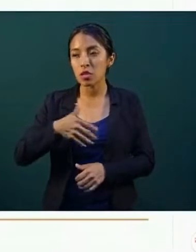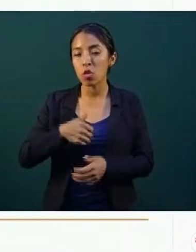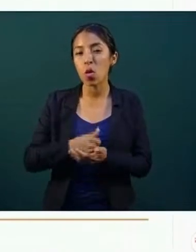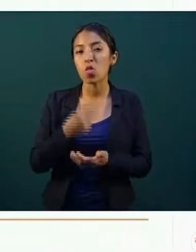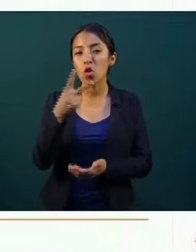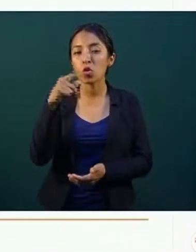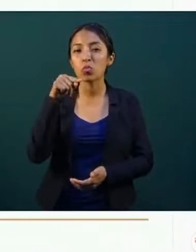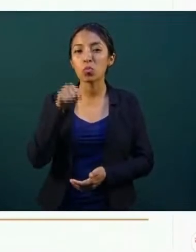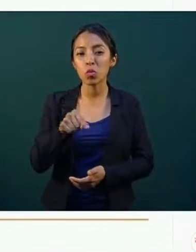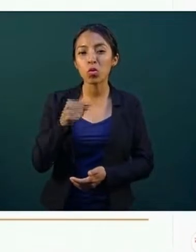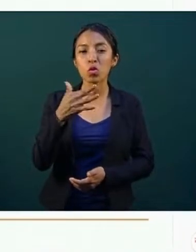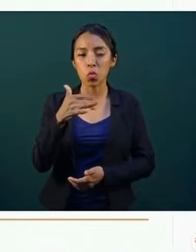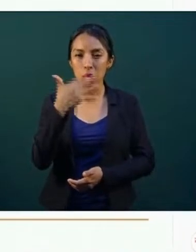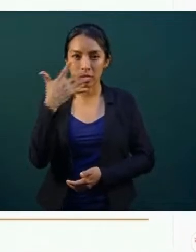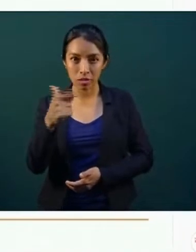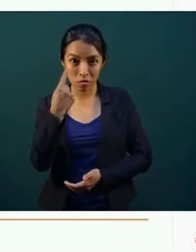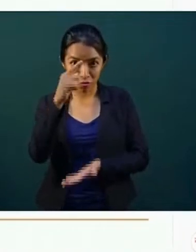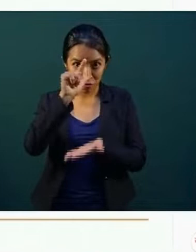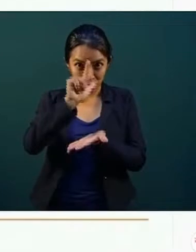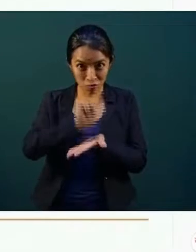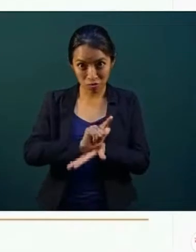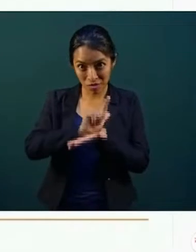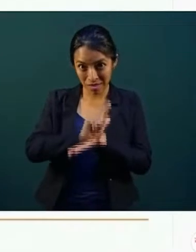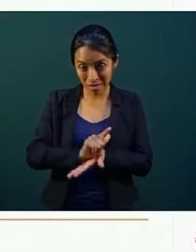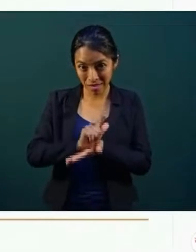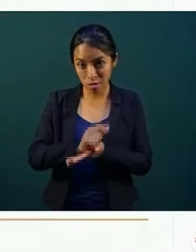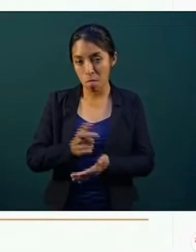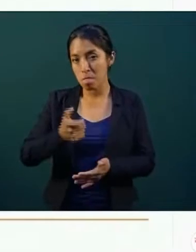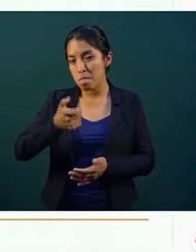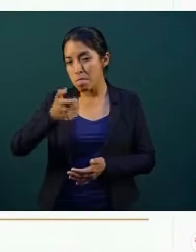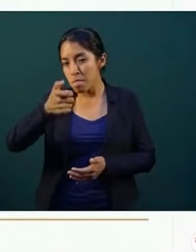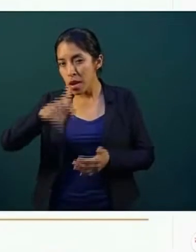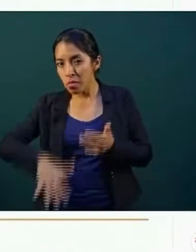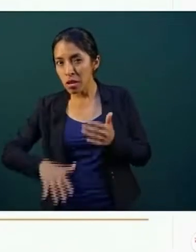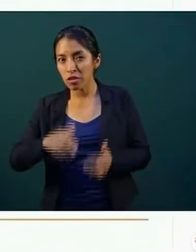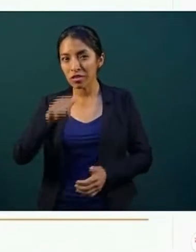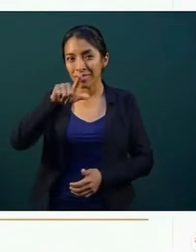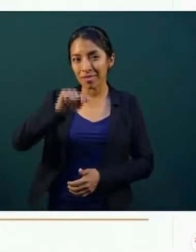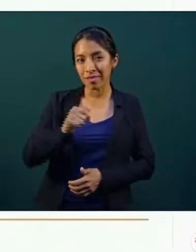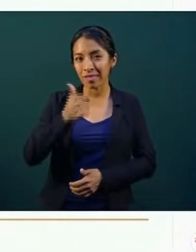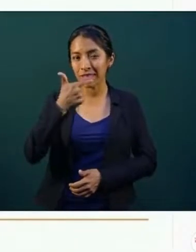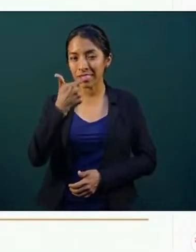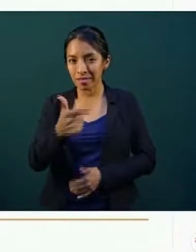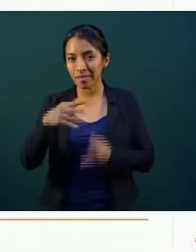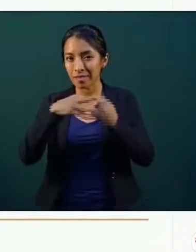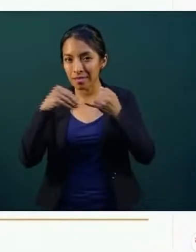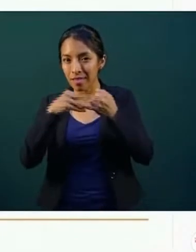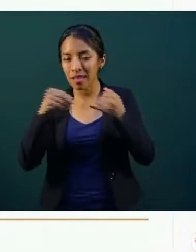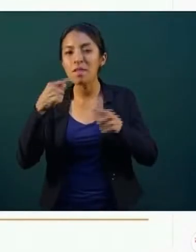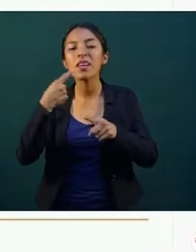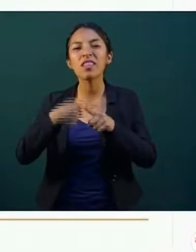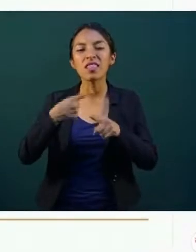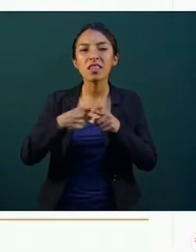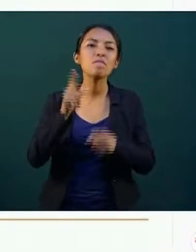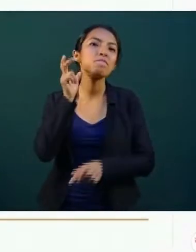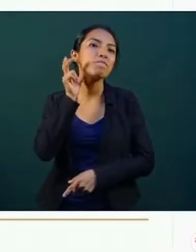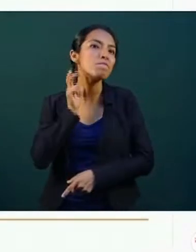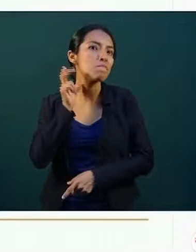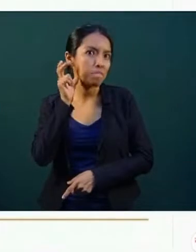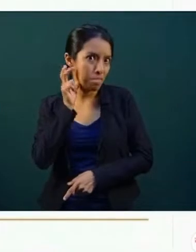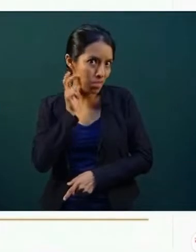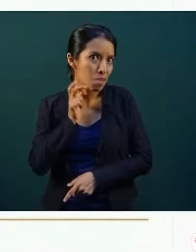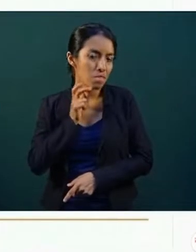55 centavos por litro. El margen más bajo con 77 centavos lo tuvo la franquicia Pemex.